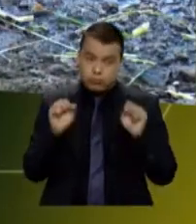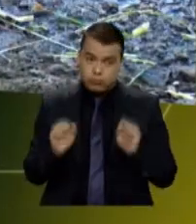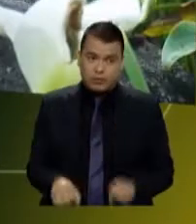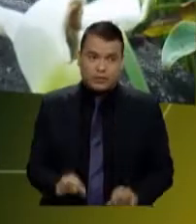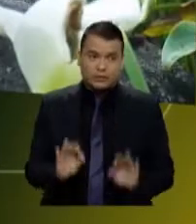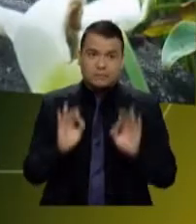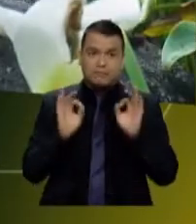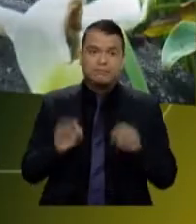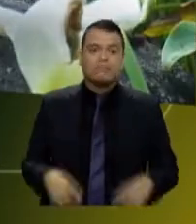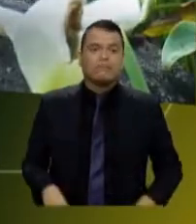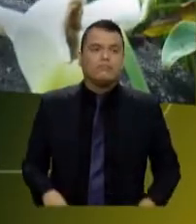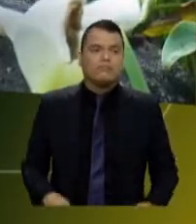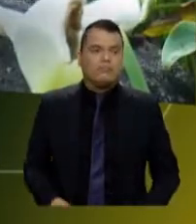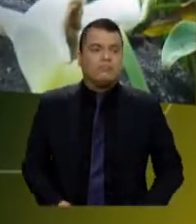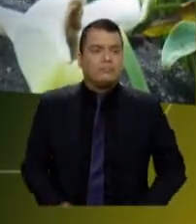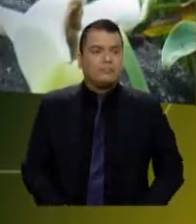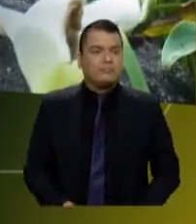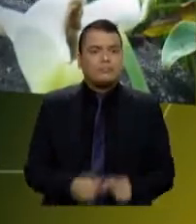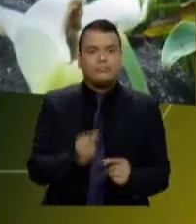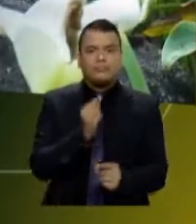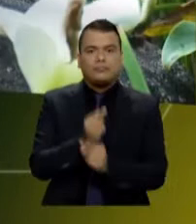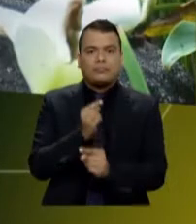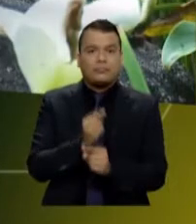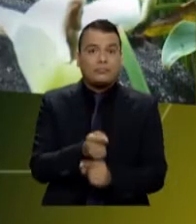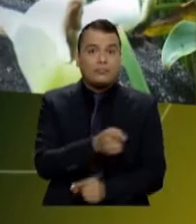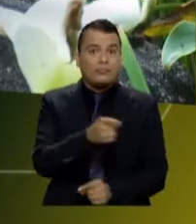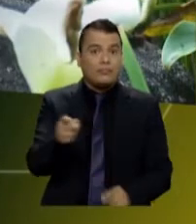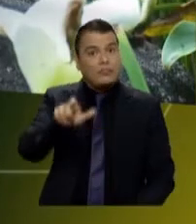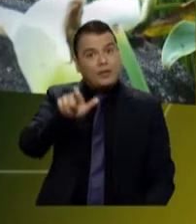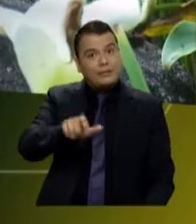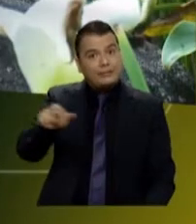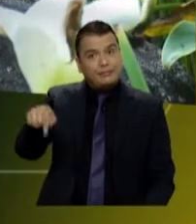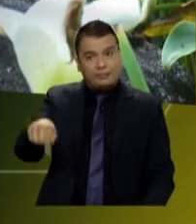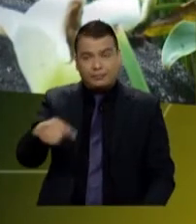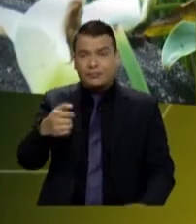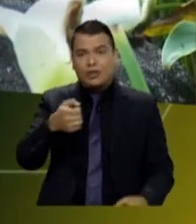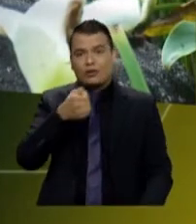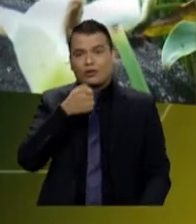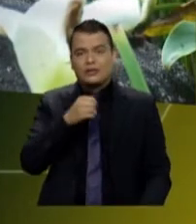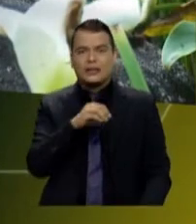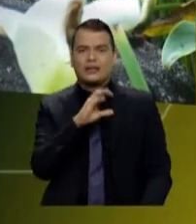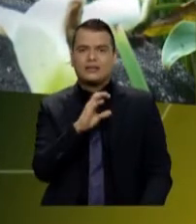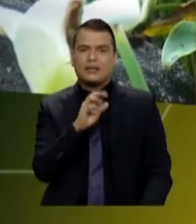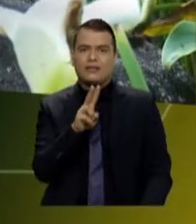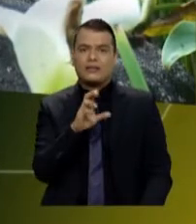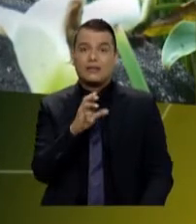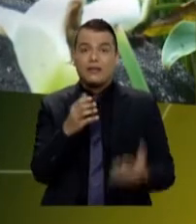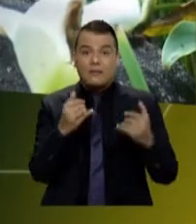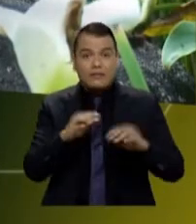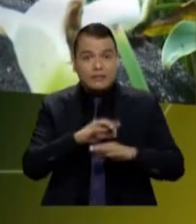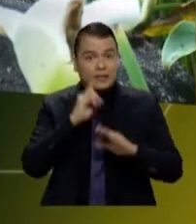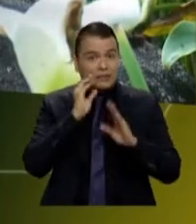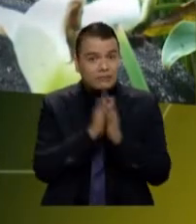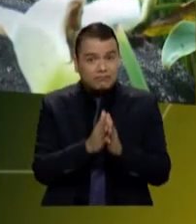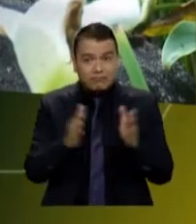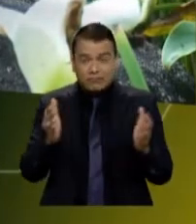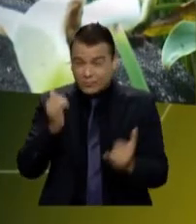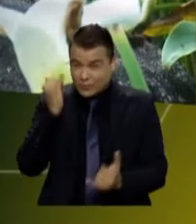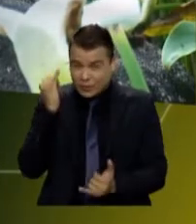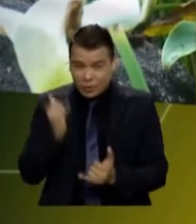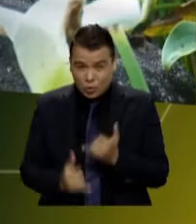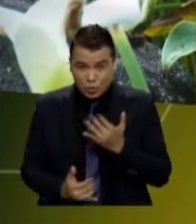recursos ambientales de Colombia. Claro que sí, entonces invitados, como siempre, ustedes se ven en el informativo de la CBC y a partir del próximo martes en este